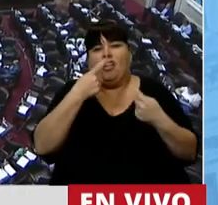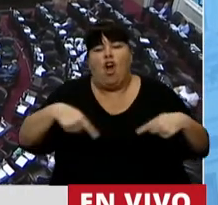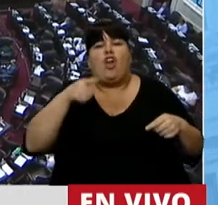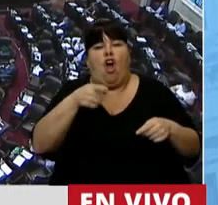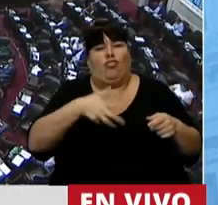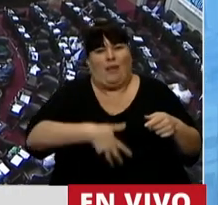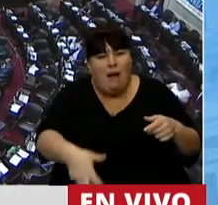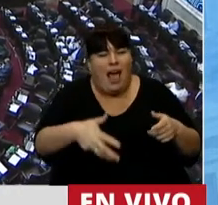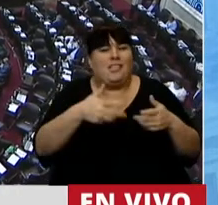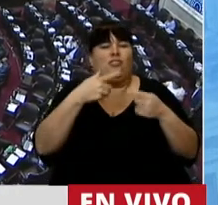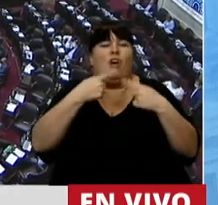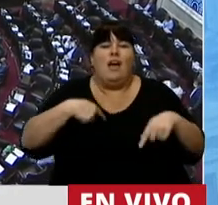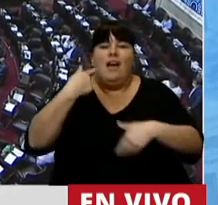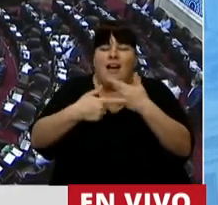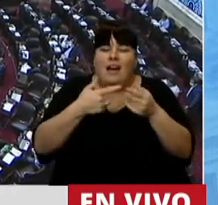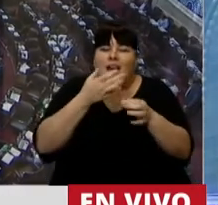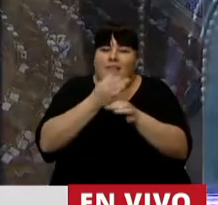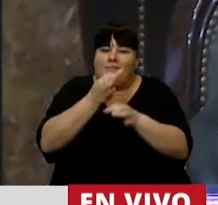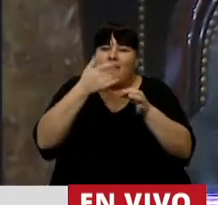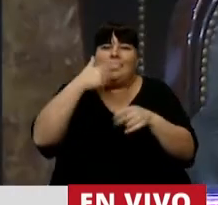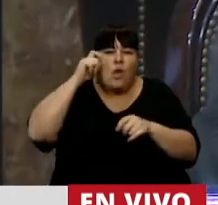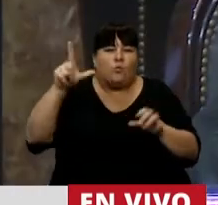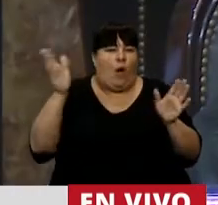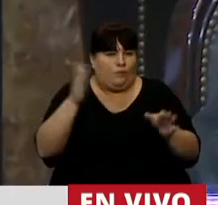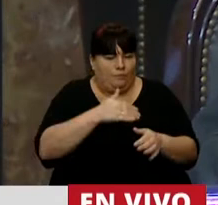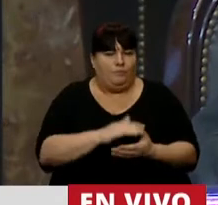fortalecimiento de los derechos reproductivos y sexuales.